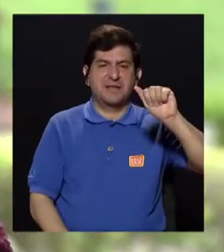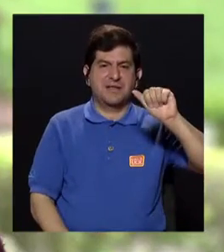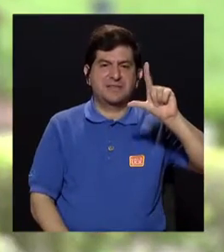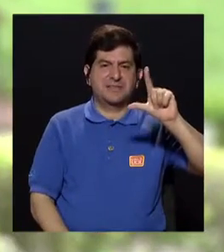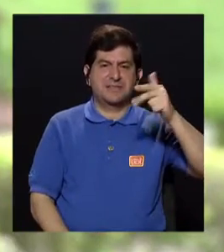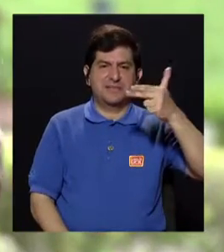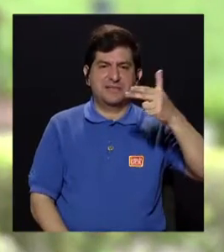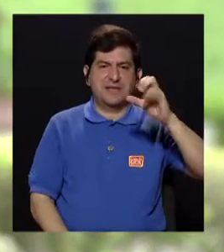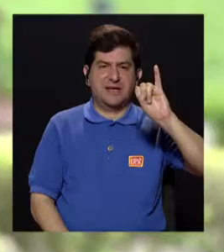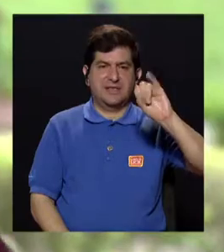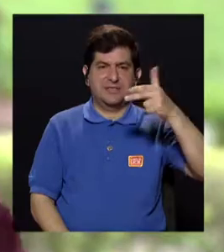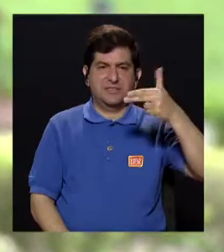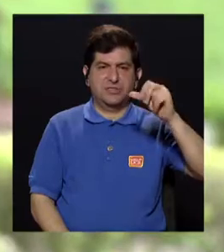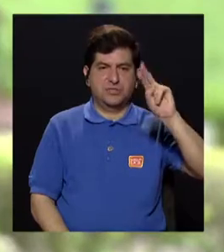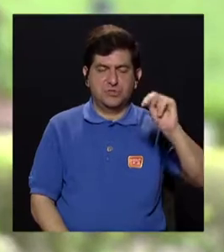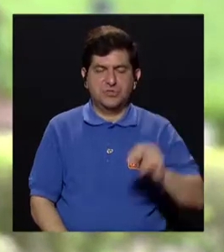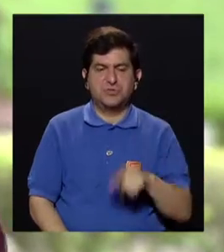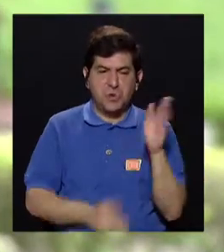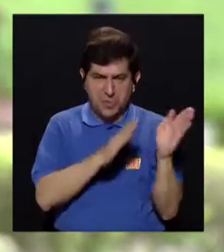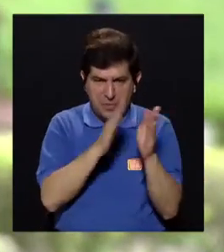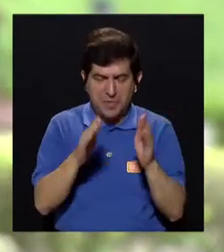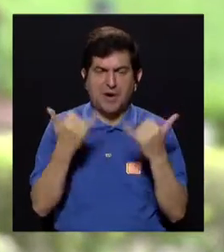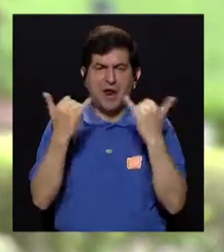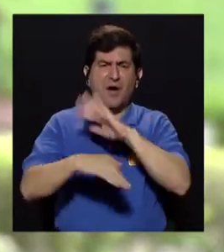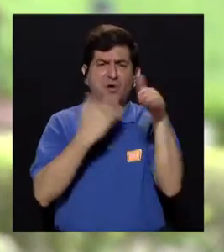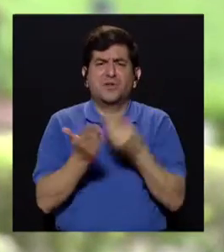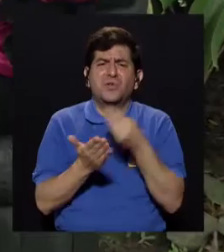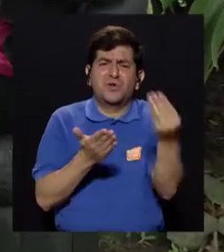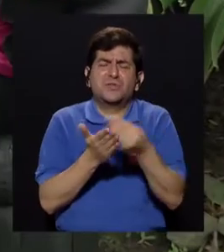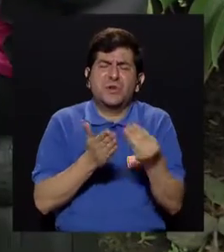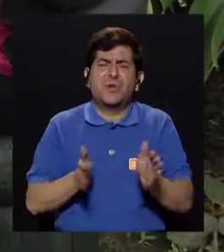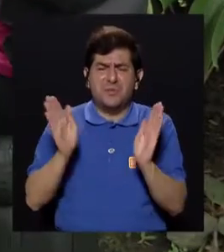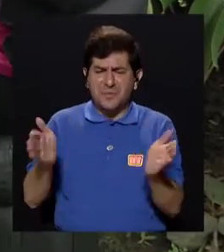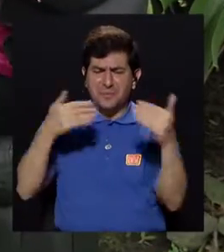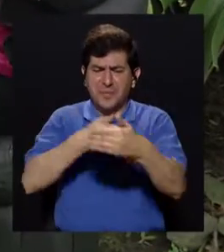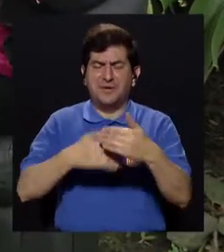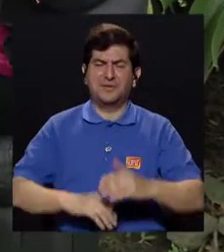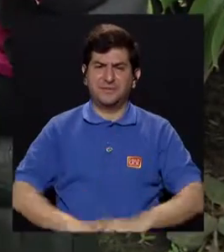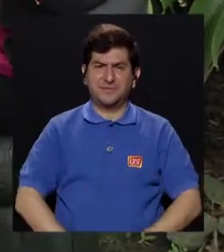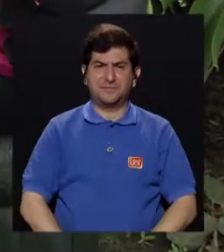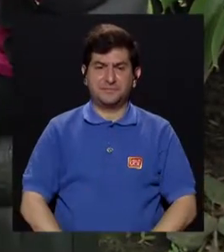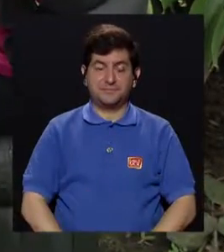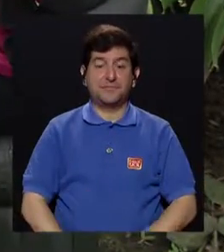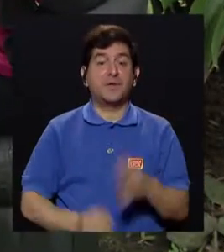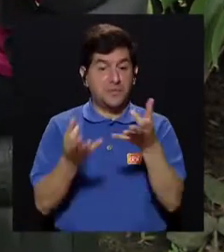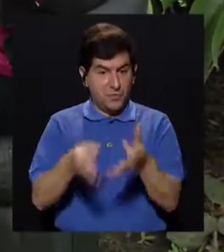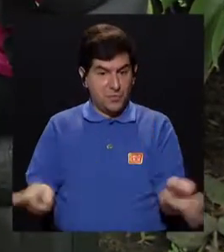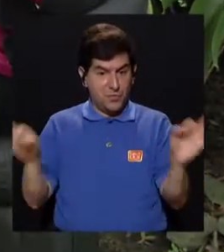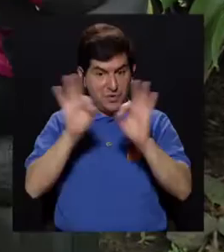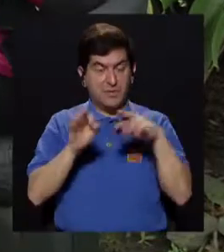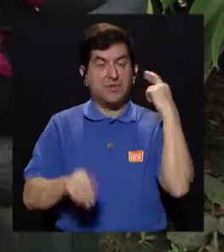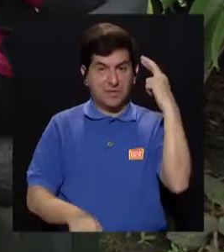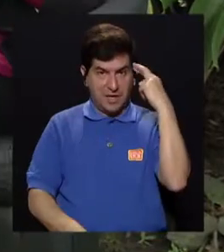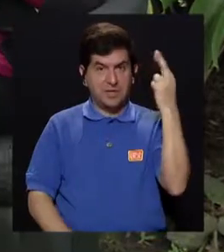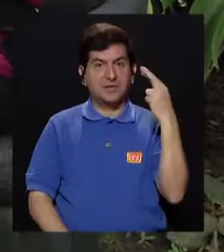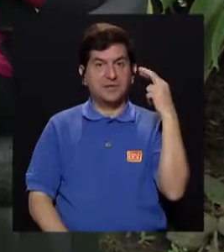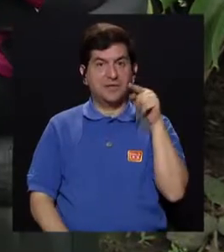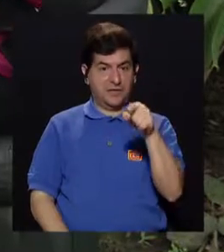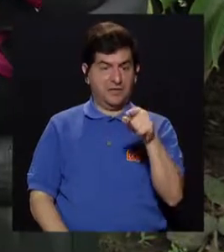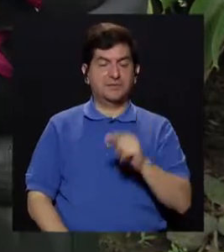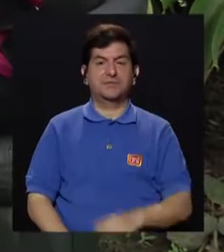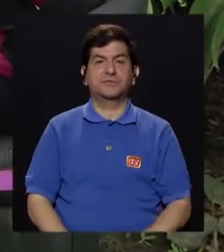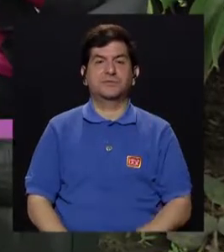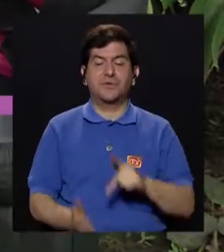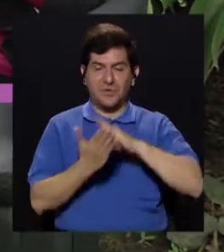preparaban, era diferente a que ahora uno lo compra todo en paquetes. No, y están mencionando algo que vale la pena reflexionar,